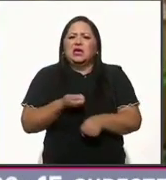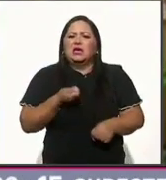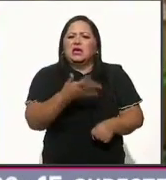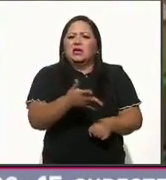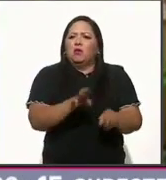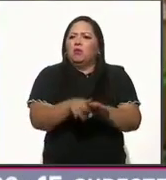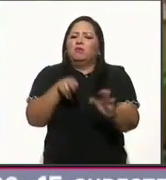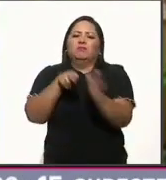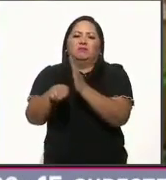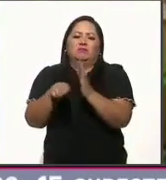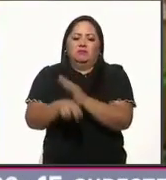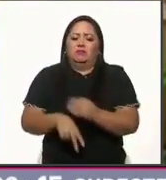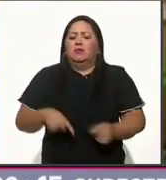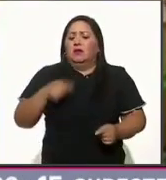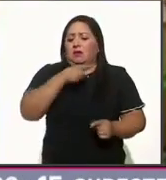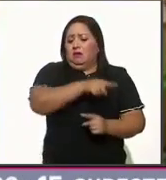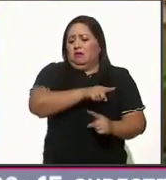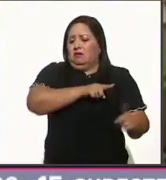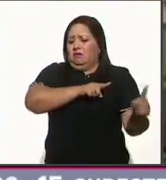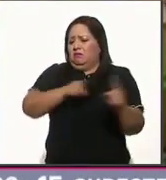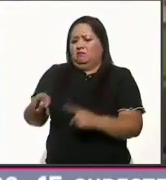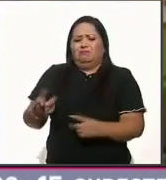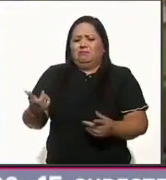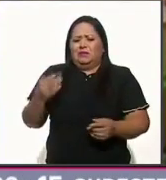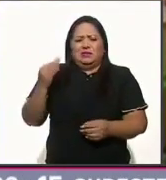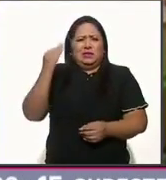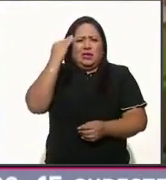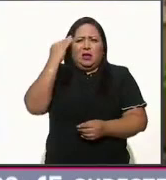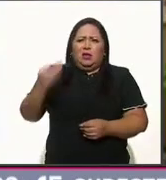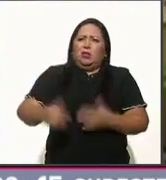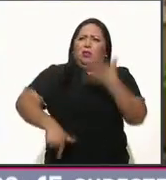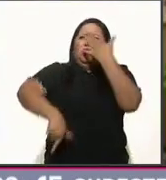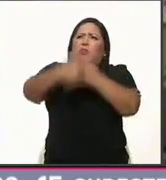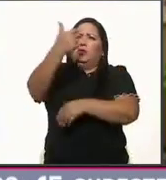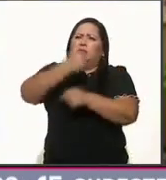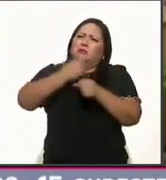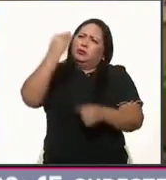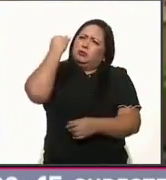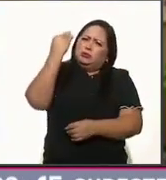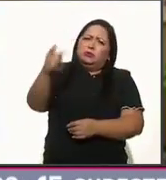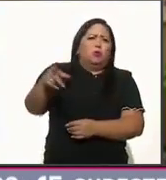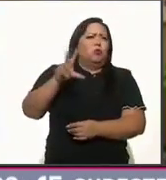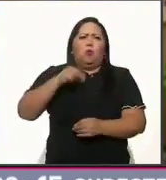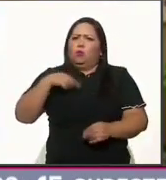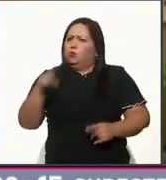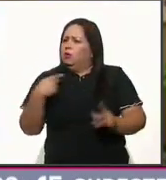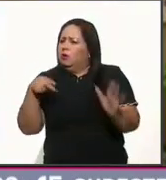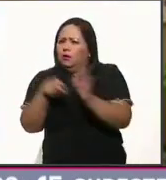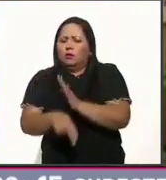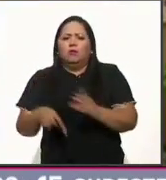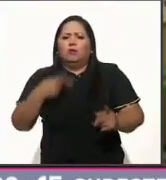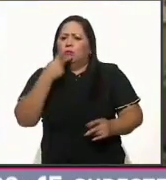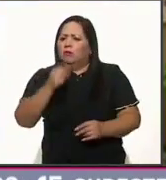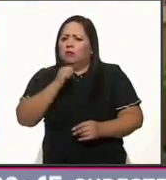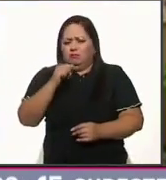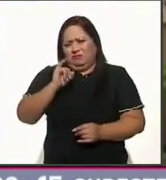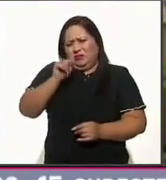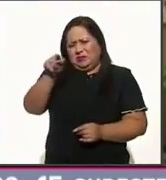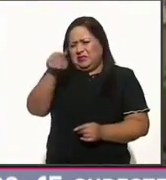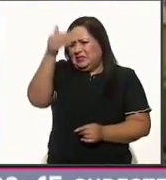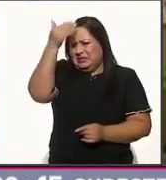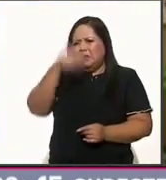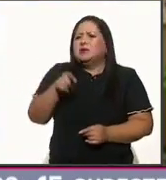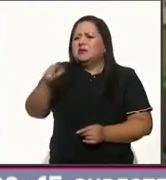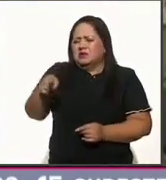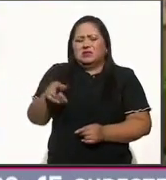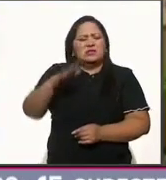lento usted, H. García Luna. Se ha tardado casi dos años y medio en responderme que no es asesino y usted sabe perfectamente que lo es. Está